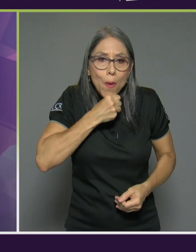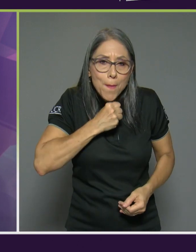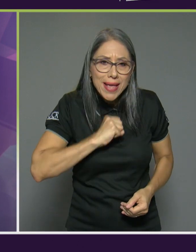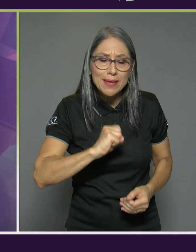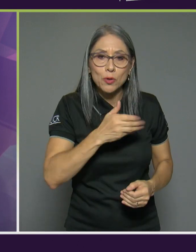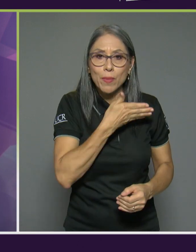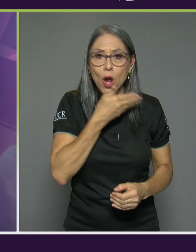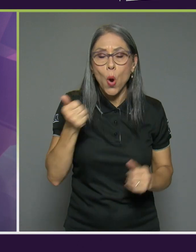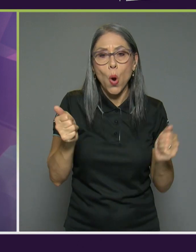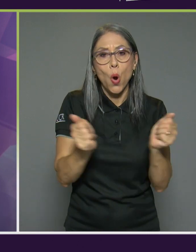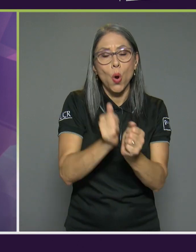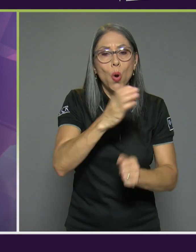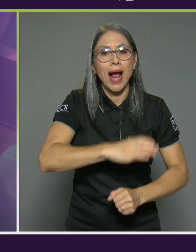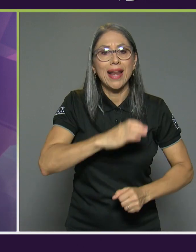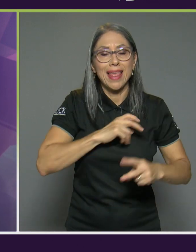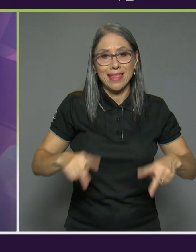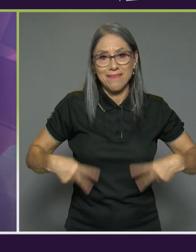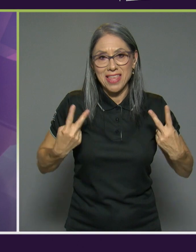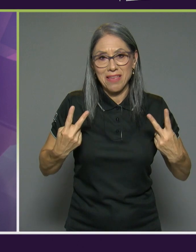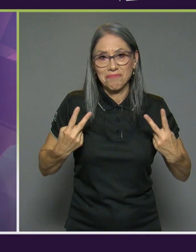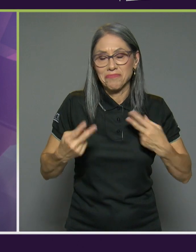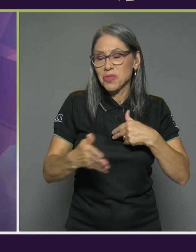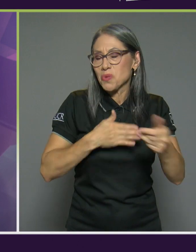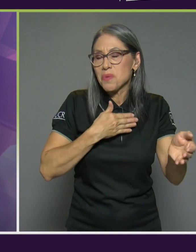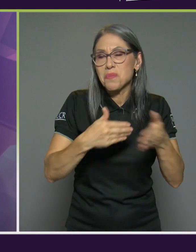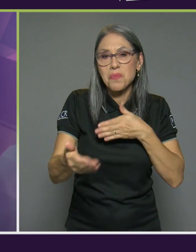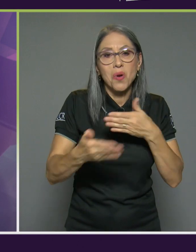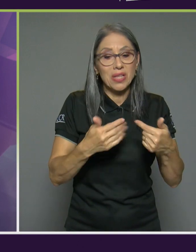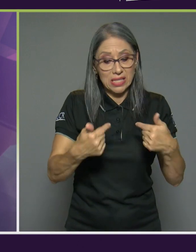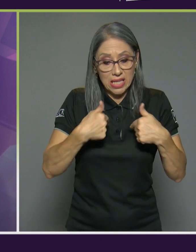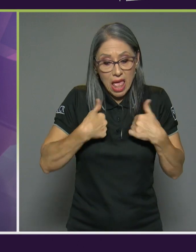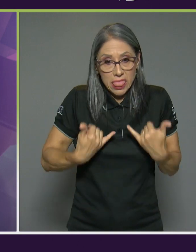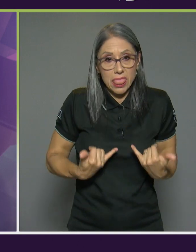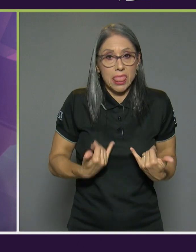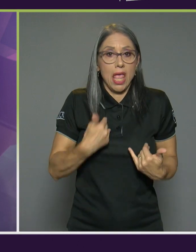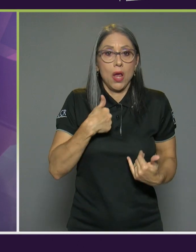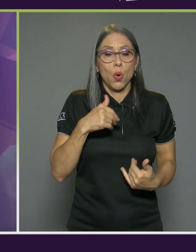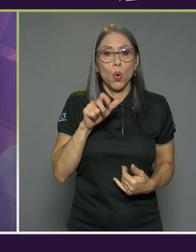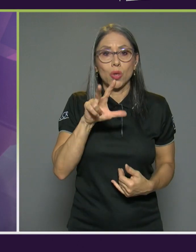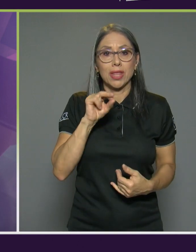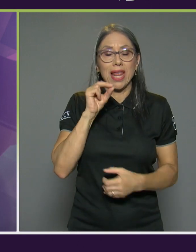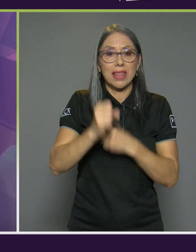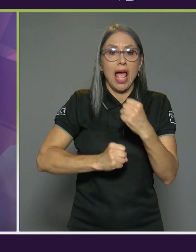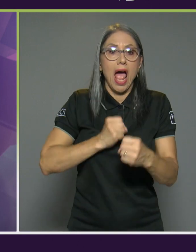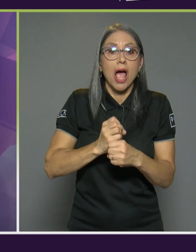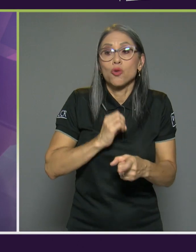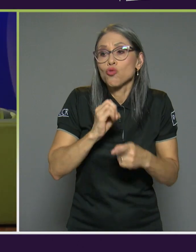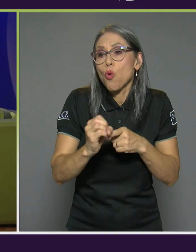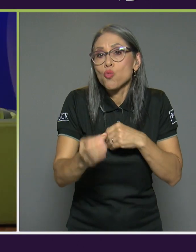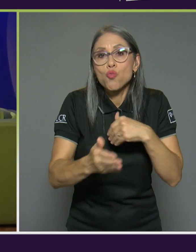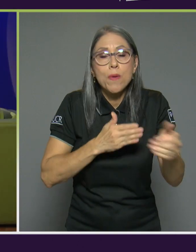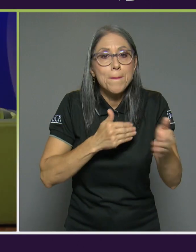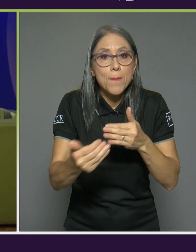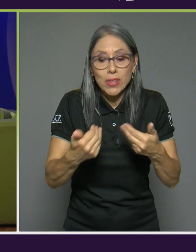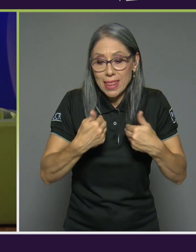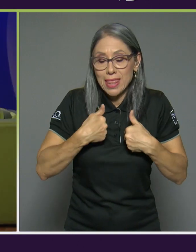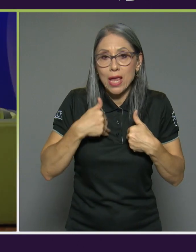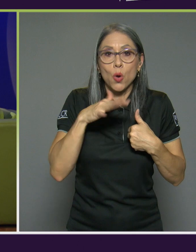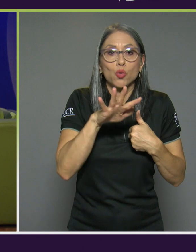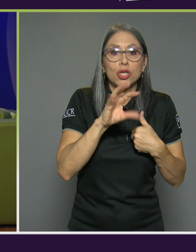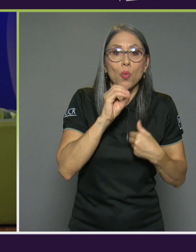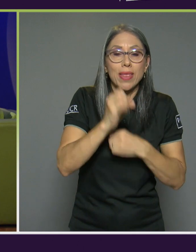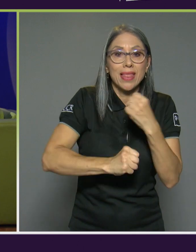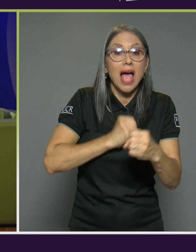con calidad de vida no importa si tengo 30 años no importa si tengo 50 años o 85